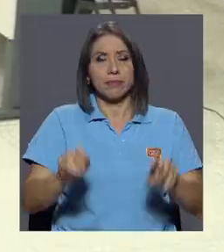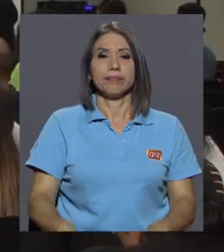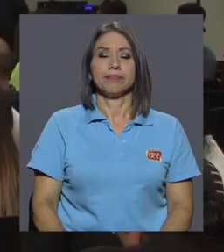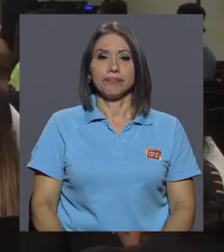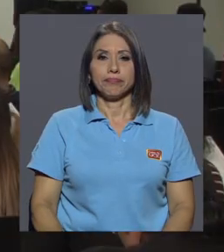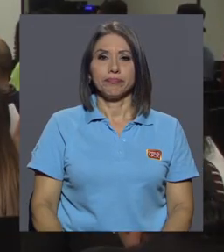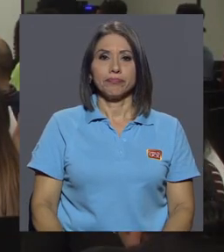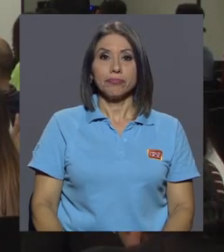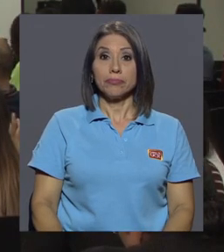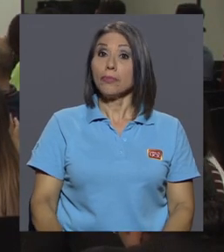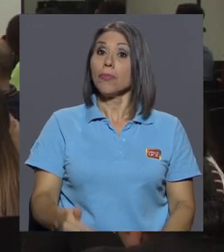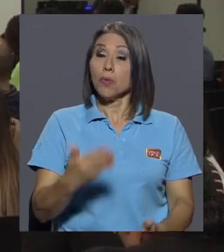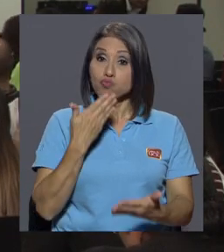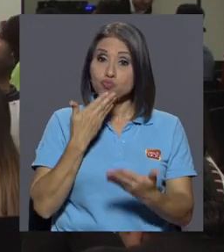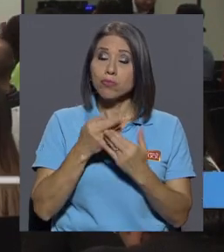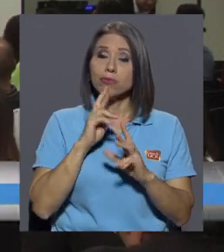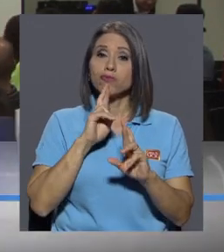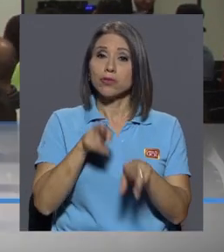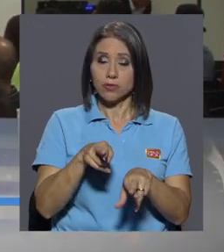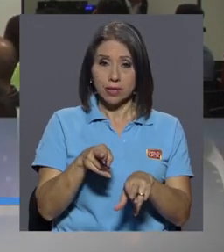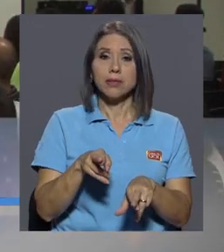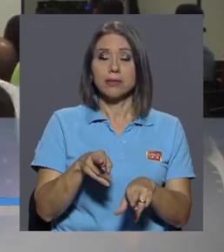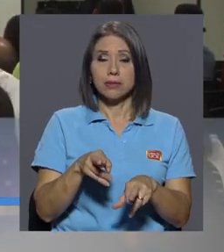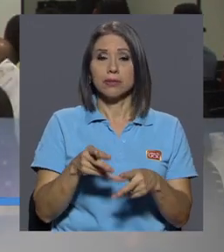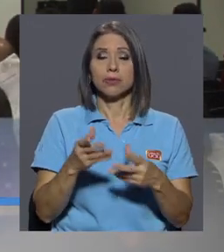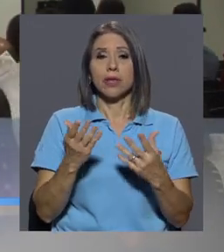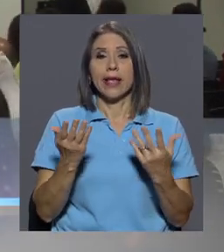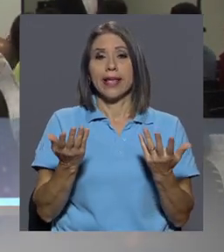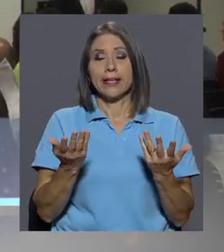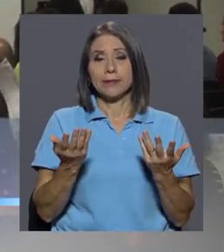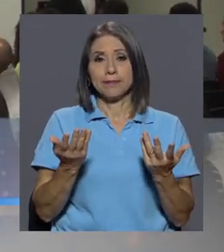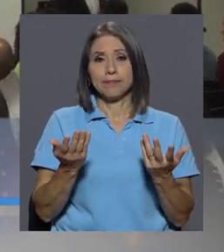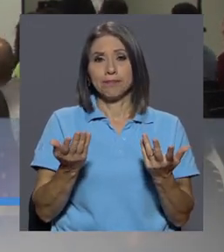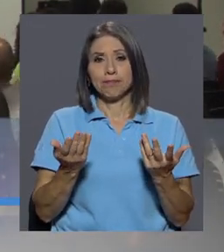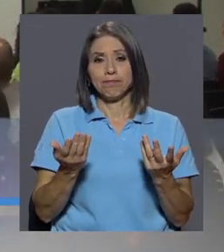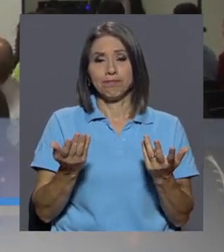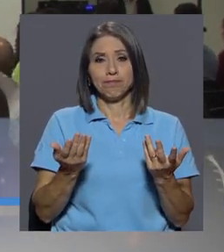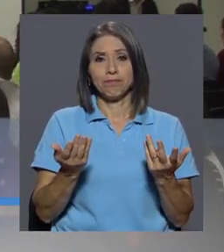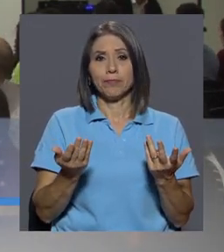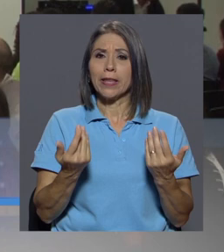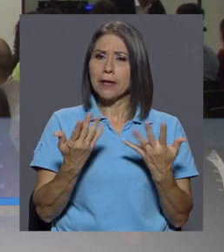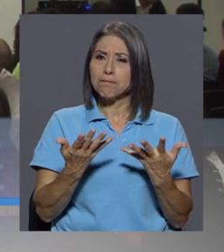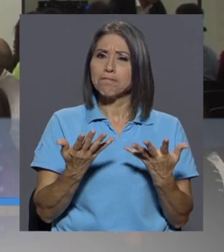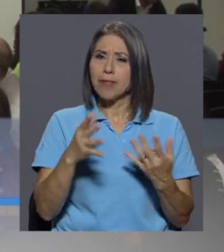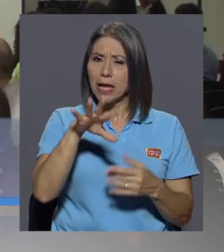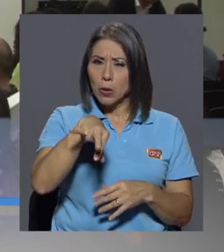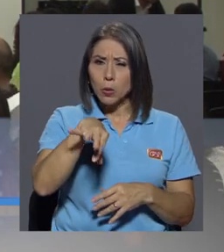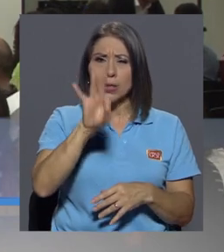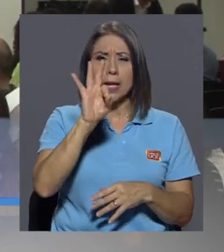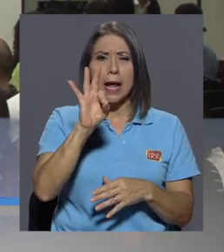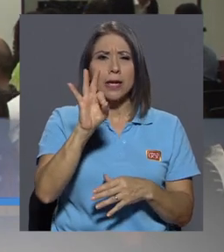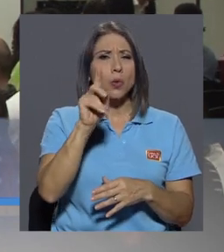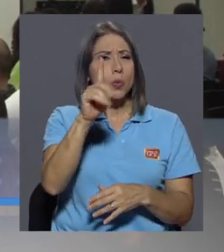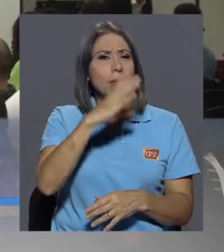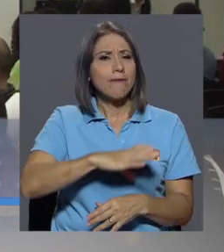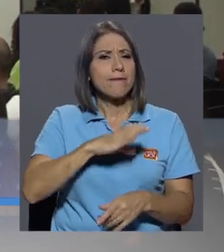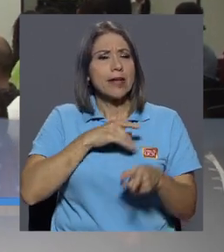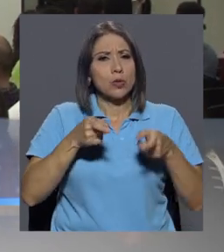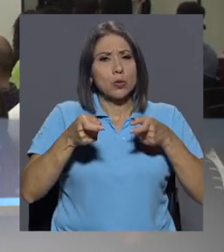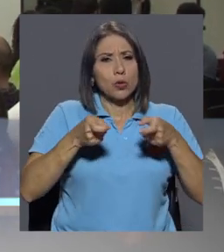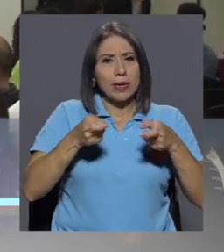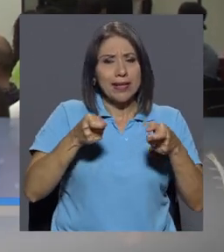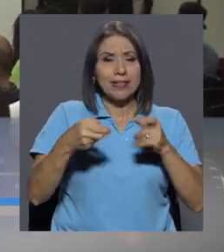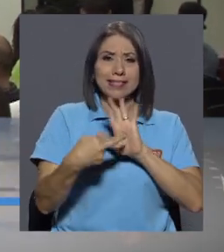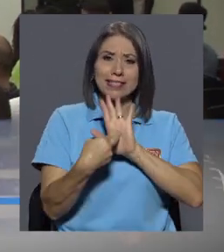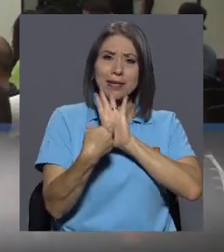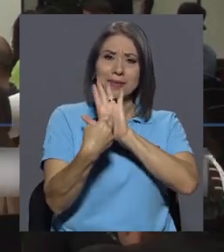llevado a tener muy buenos resultados en términos de encontrar un factor dominante que represente las